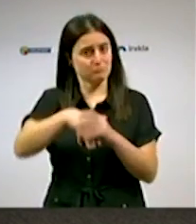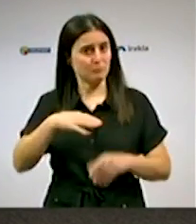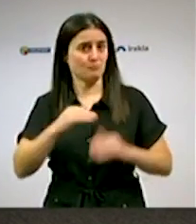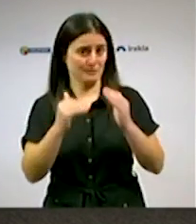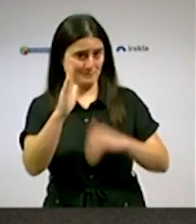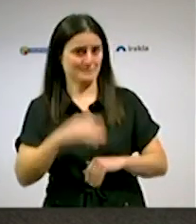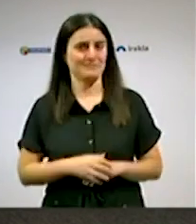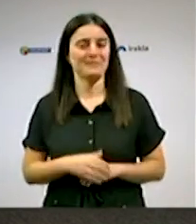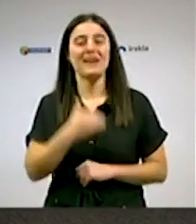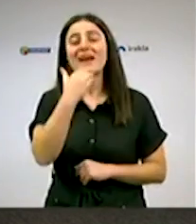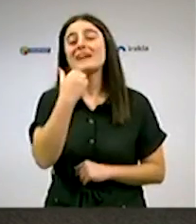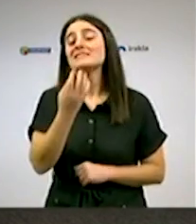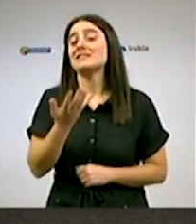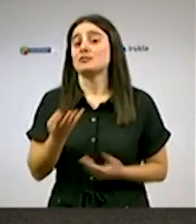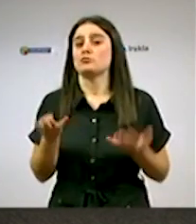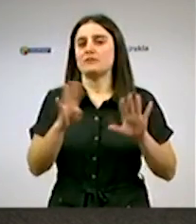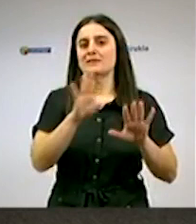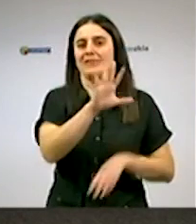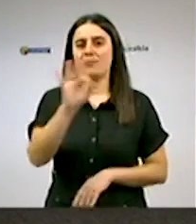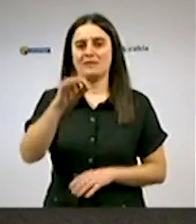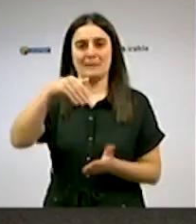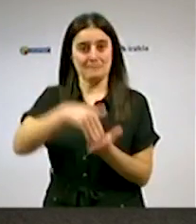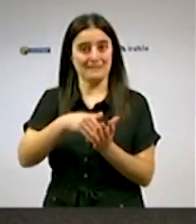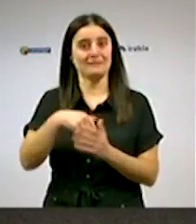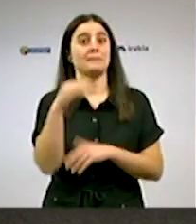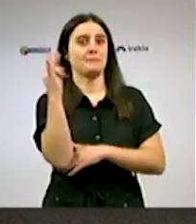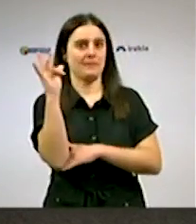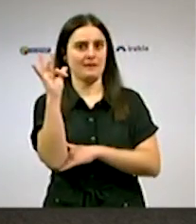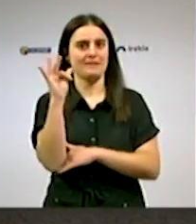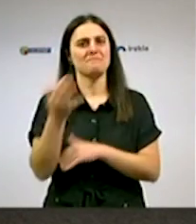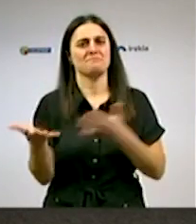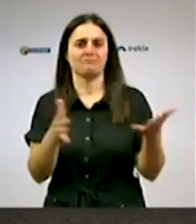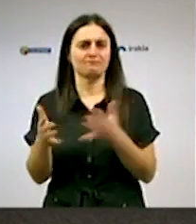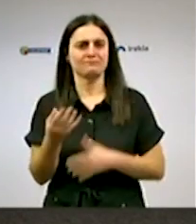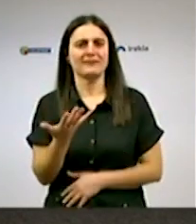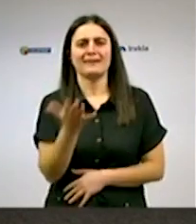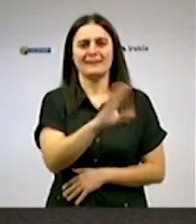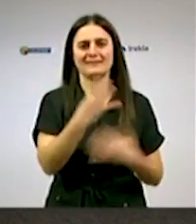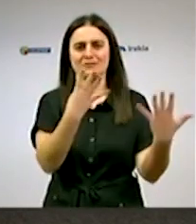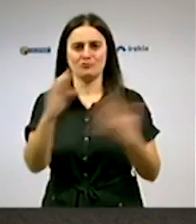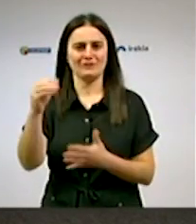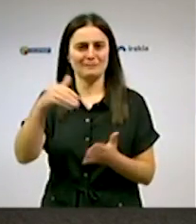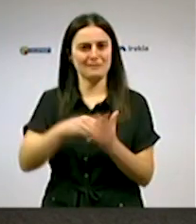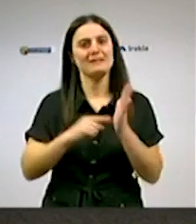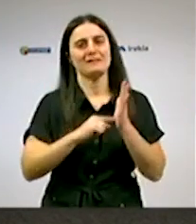950.000 en Vizcaya y otro alrededor de 590.000 en Guipúzcoa.